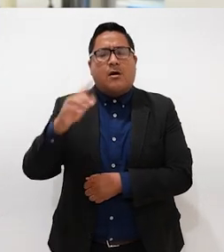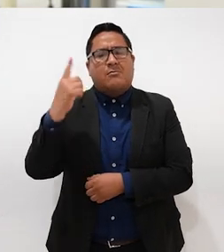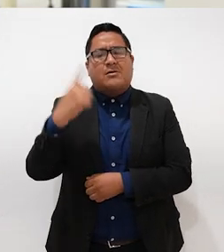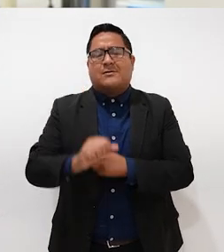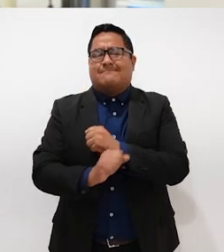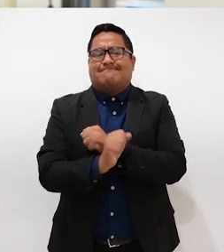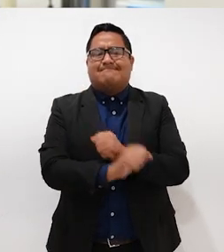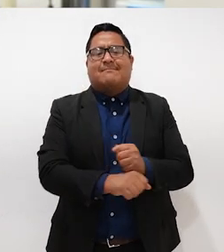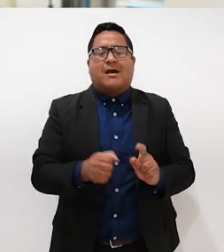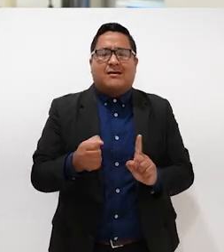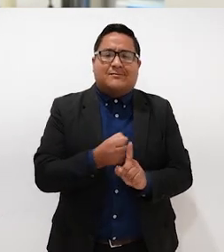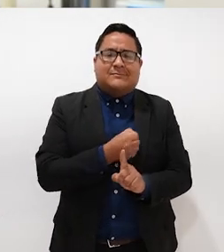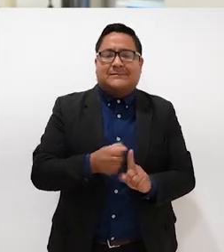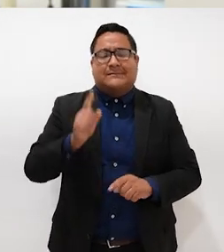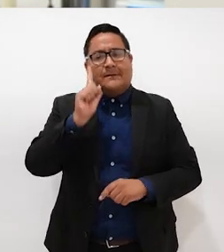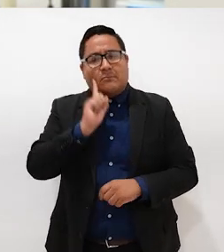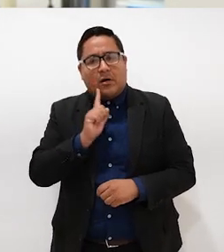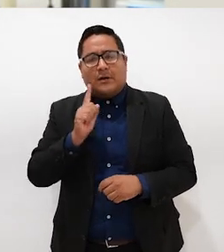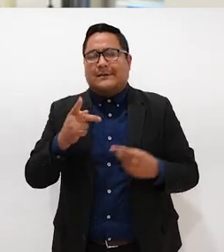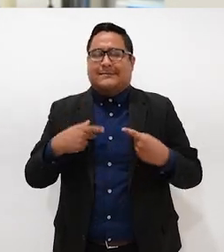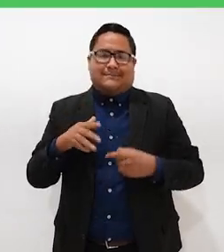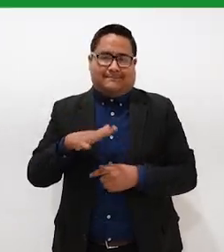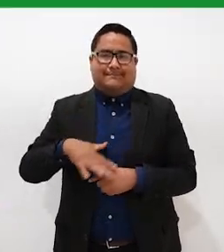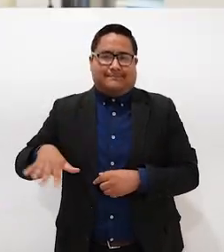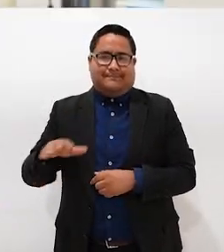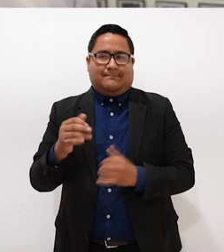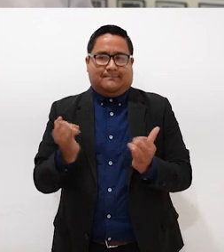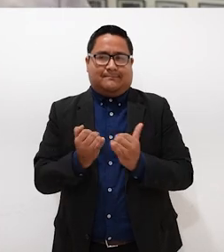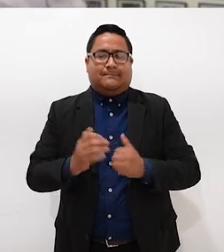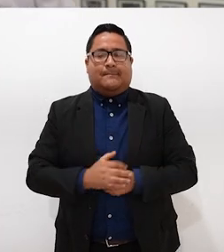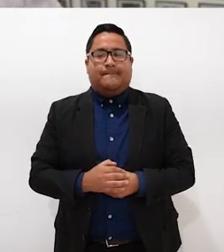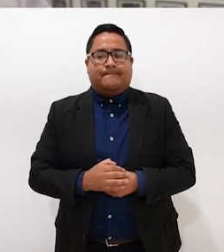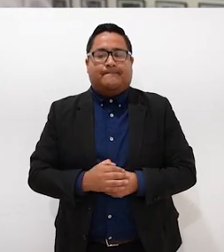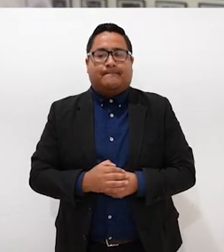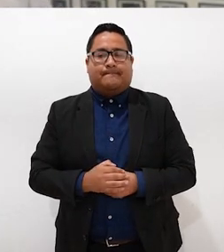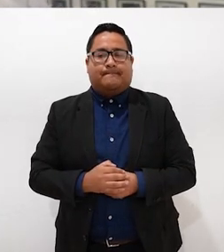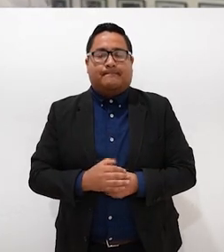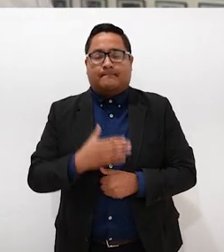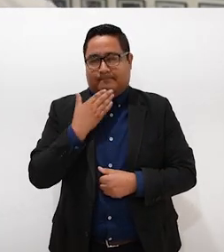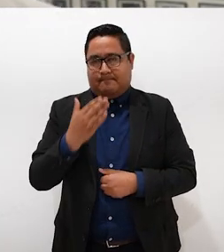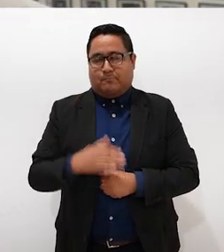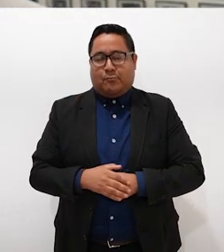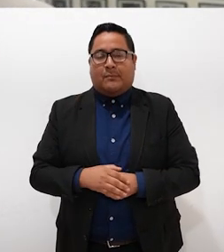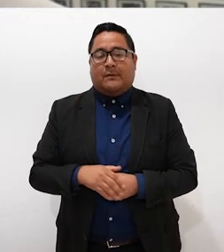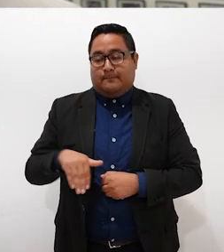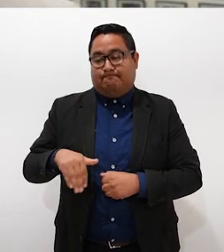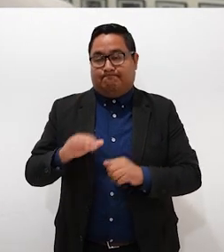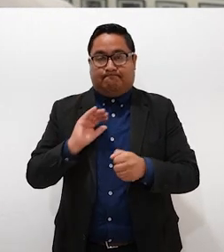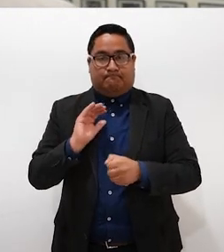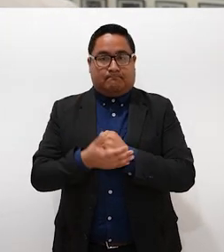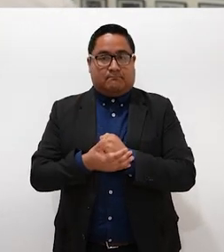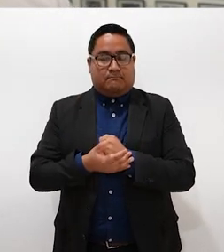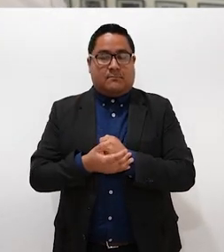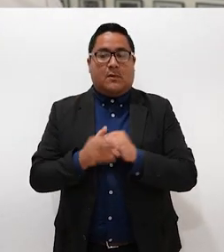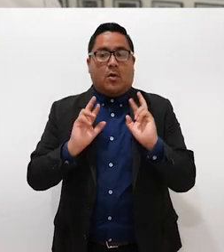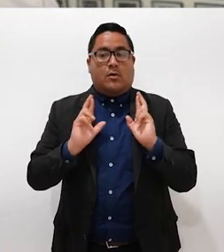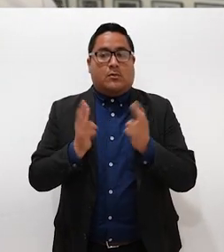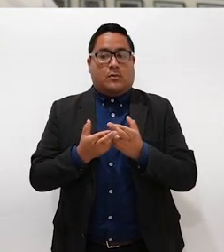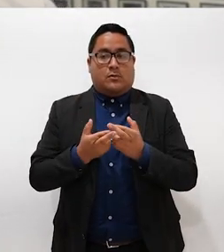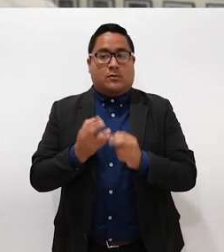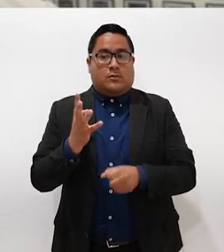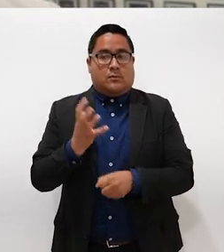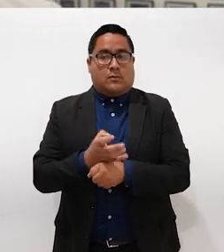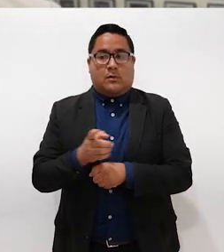no violencia a nuestras mujeres y a la ciudadanía en general. Bueno, acá vamos a terminar la cuarta reunión